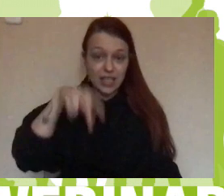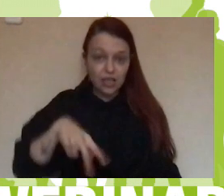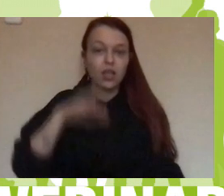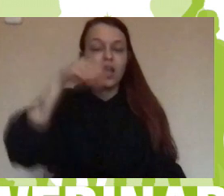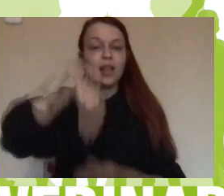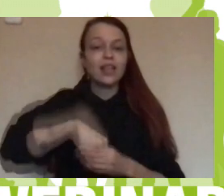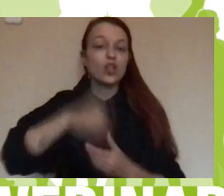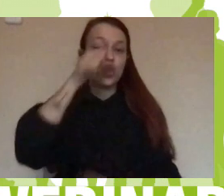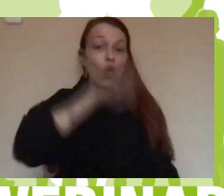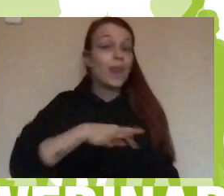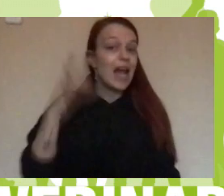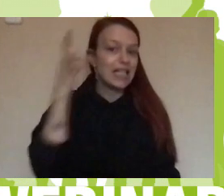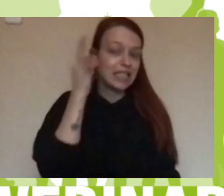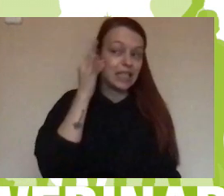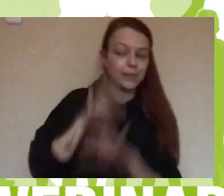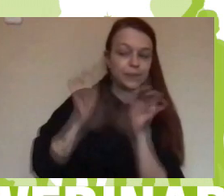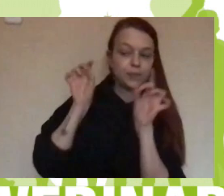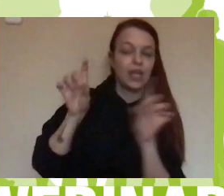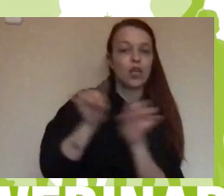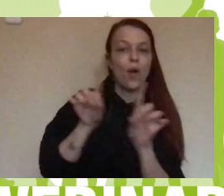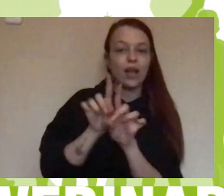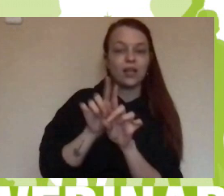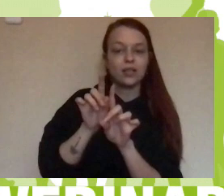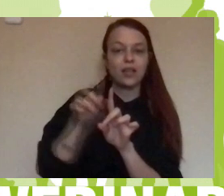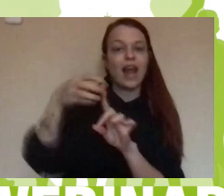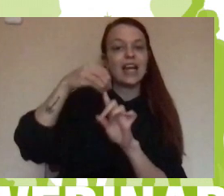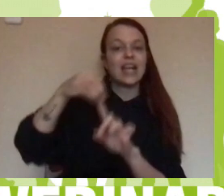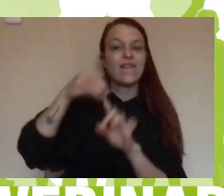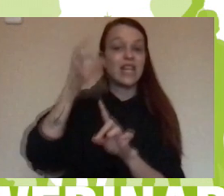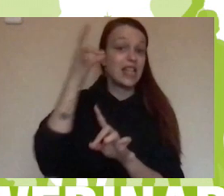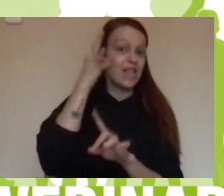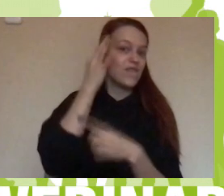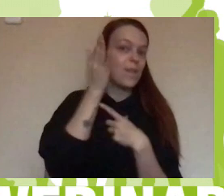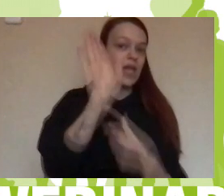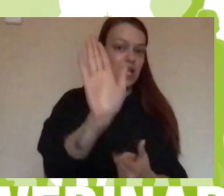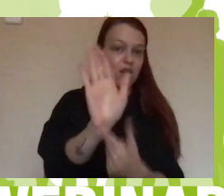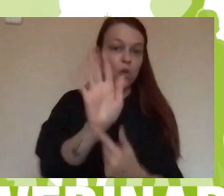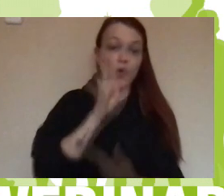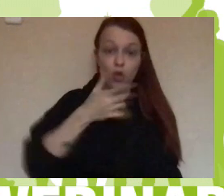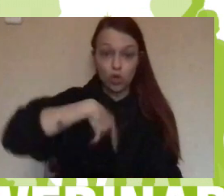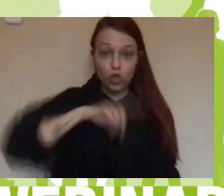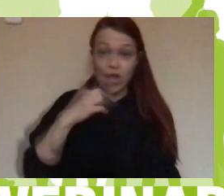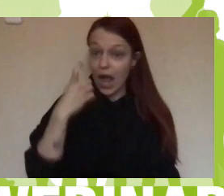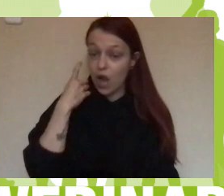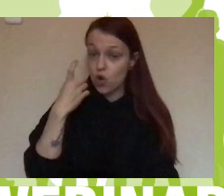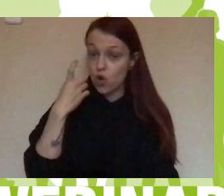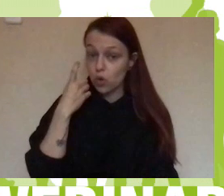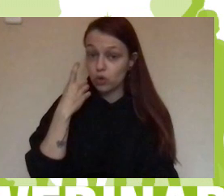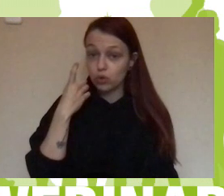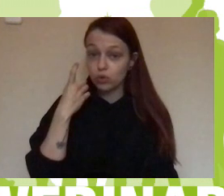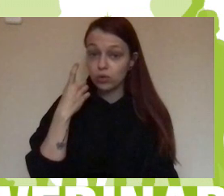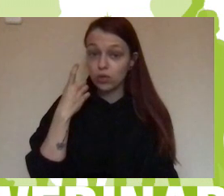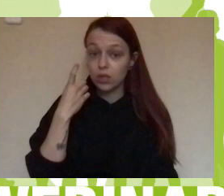acercarlas a ello y mostrar referentes femeninos. Nosotros, dada la población escolar que tenemos, muchas de las niñas sus